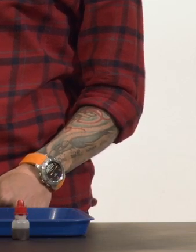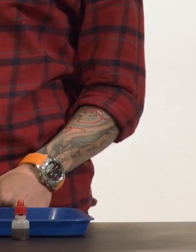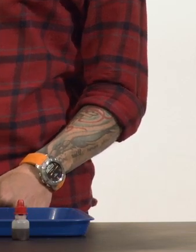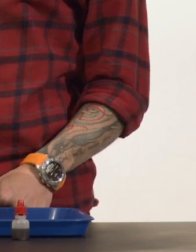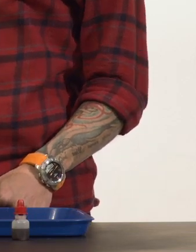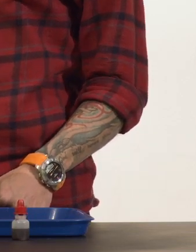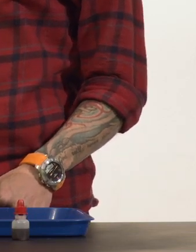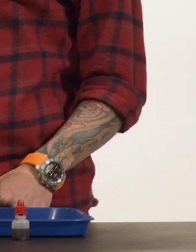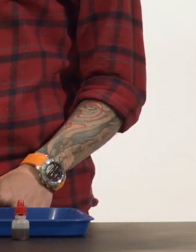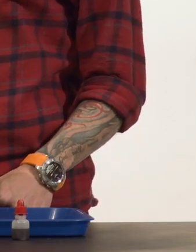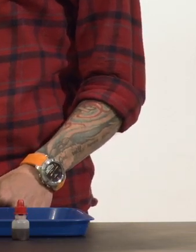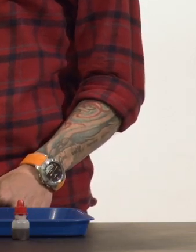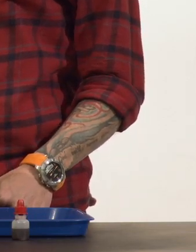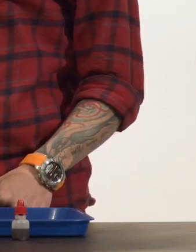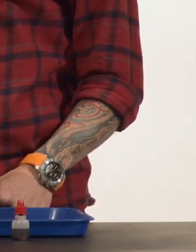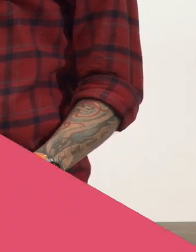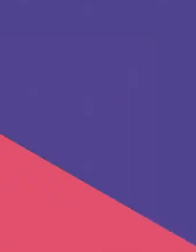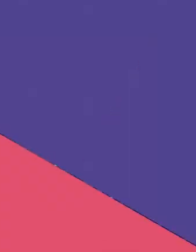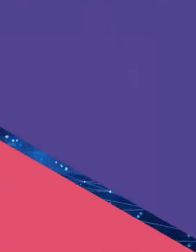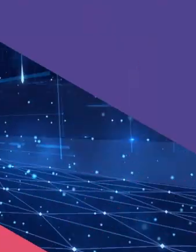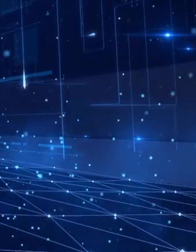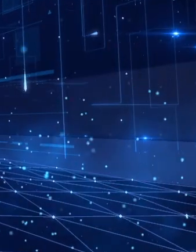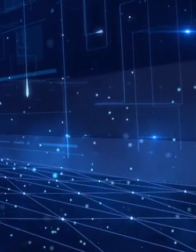en retos, no en obstáculos.